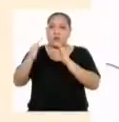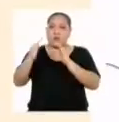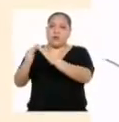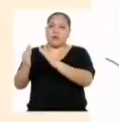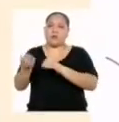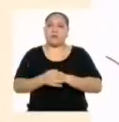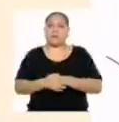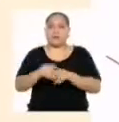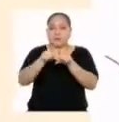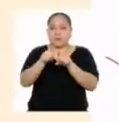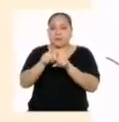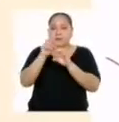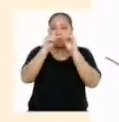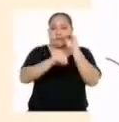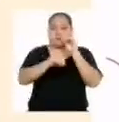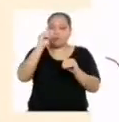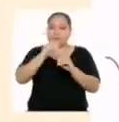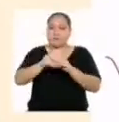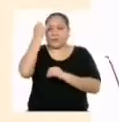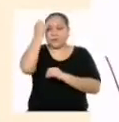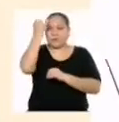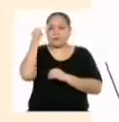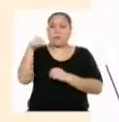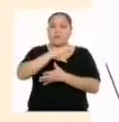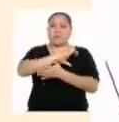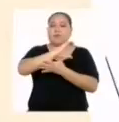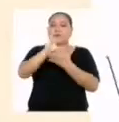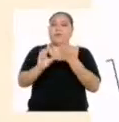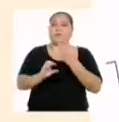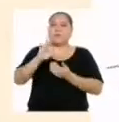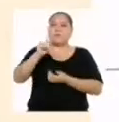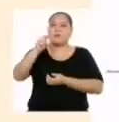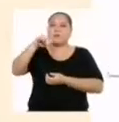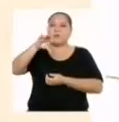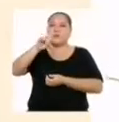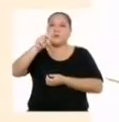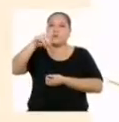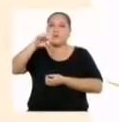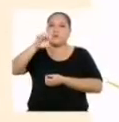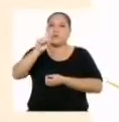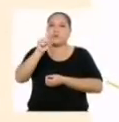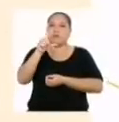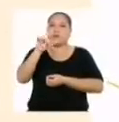Además, Plantear afirmaciones sobre las características de las funciones lineales.